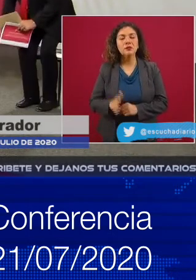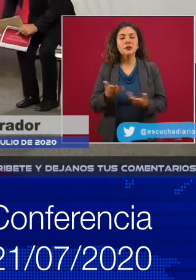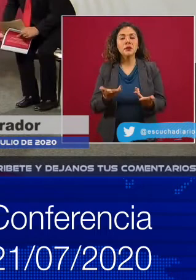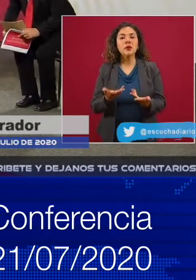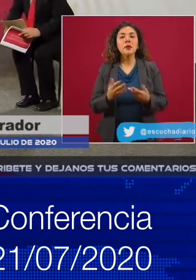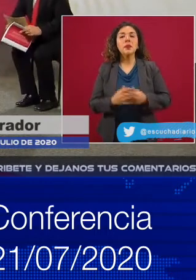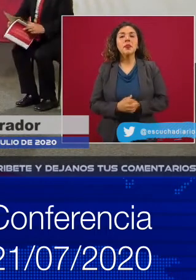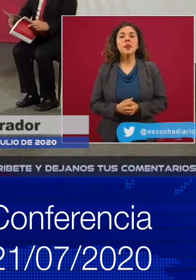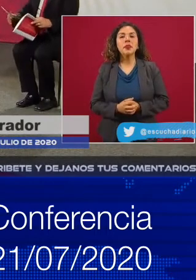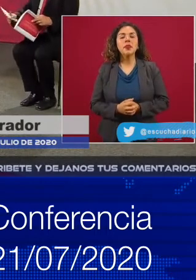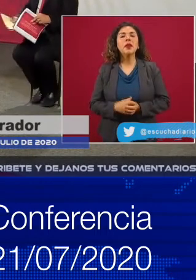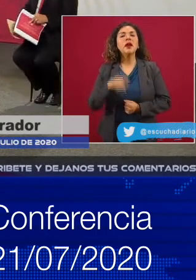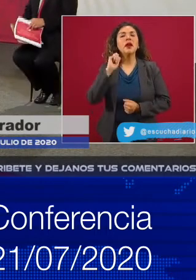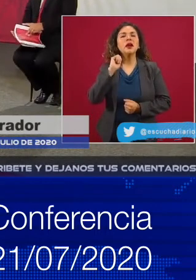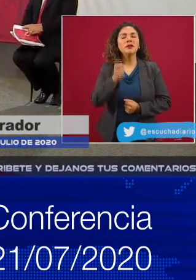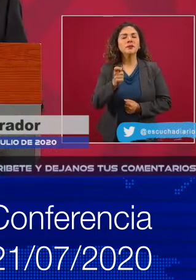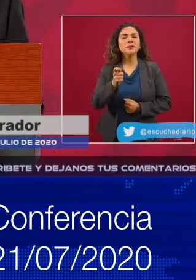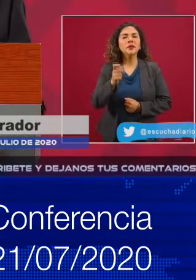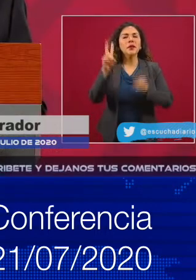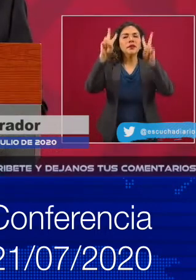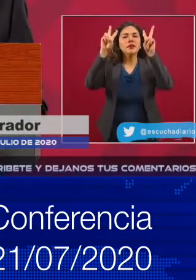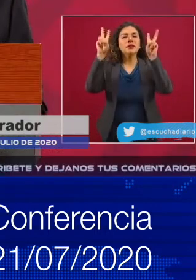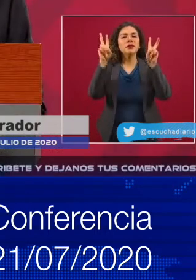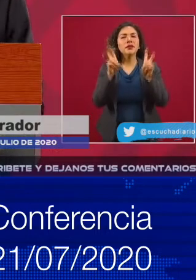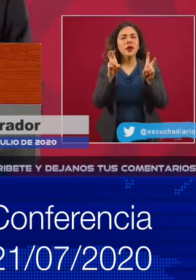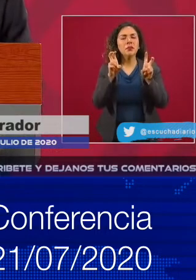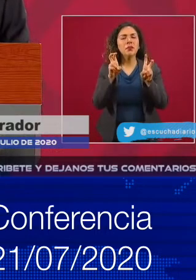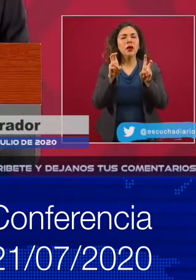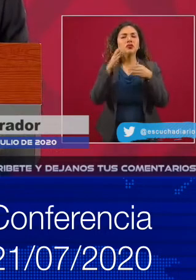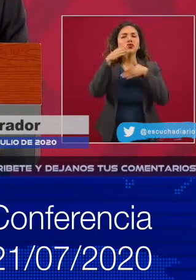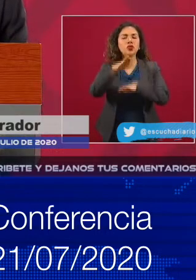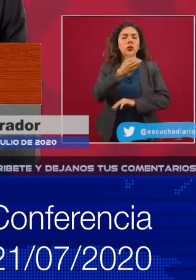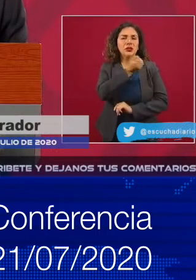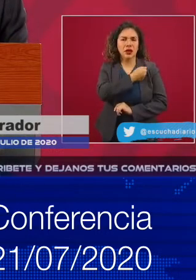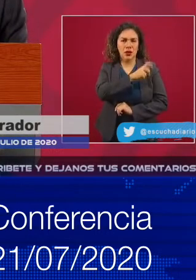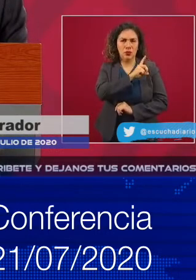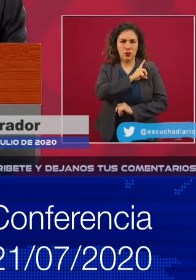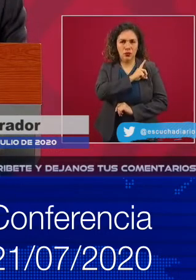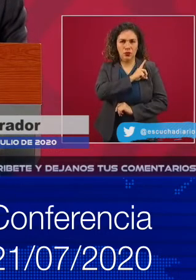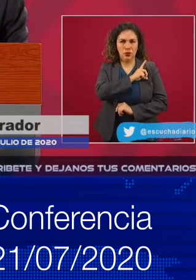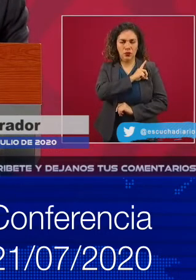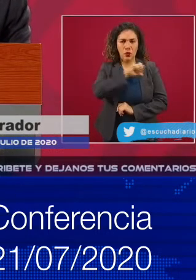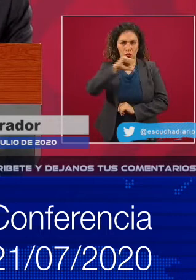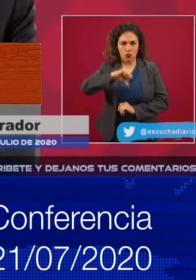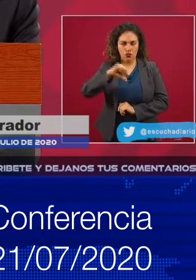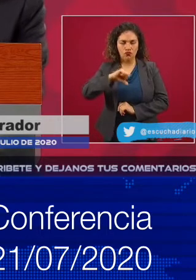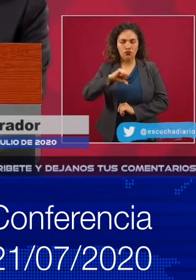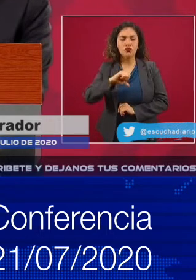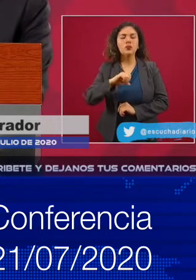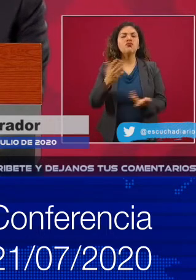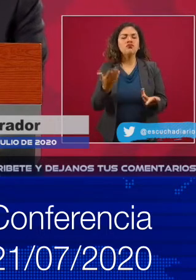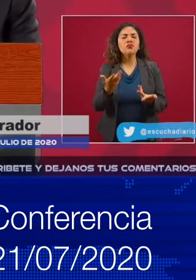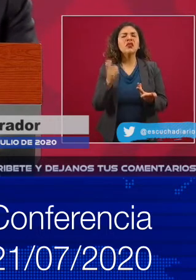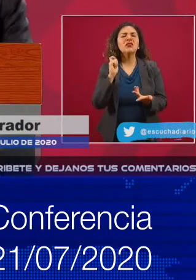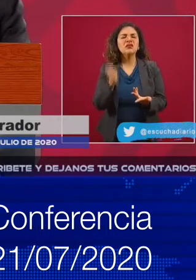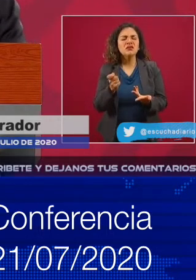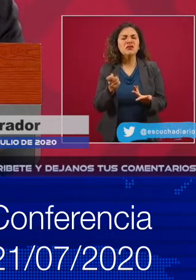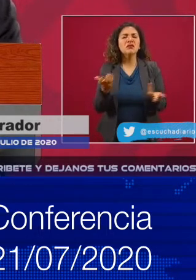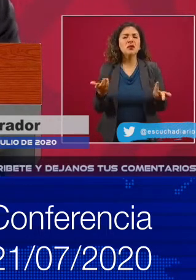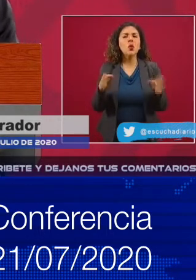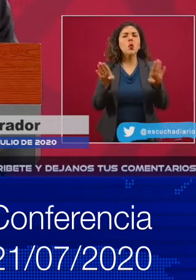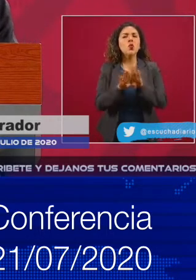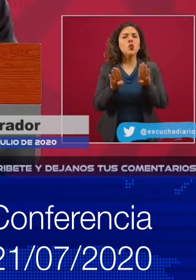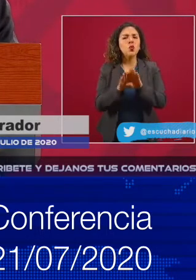El tema de la salud, de cómo se va